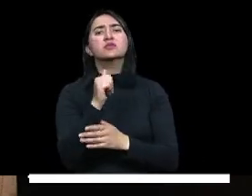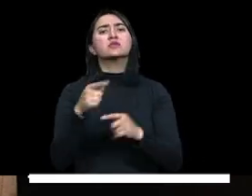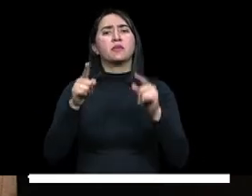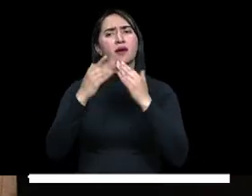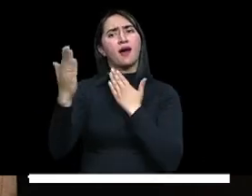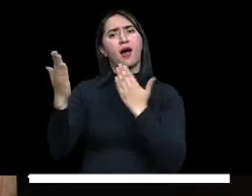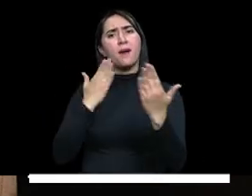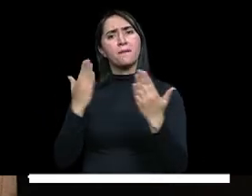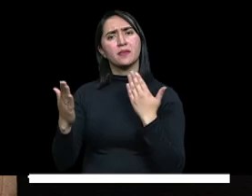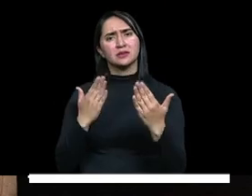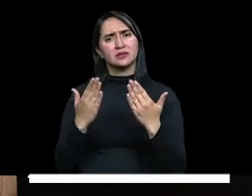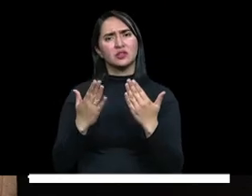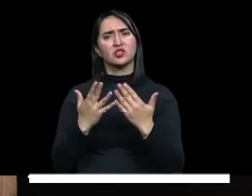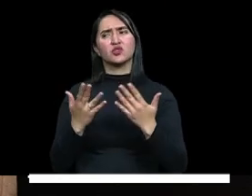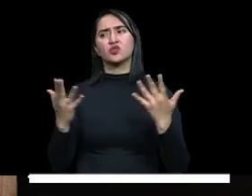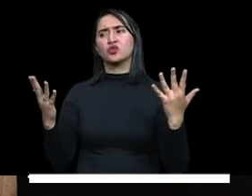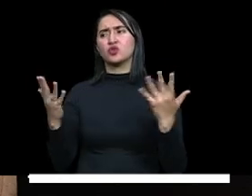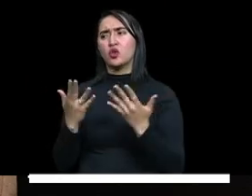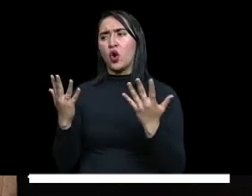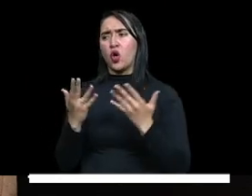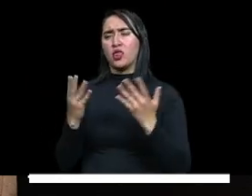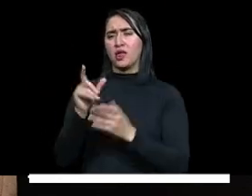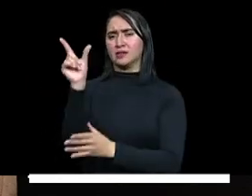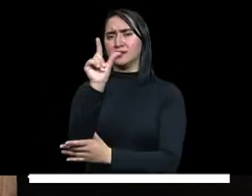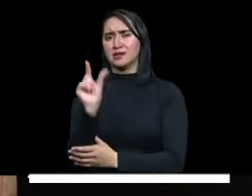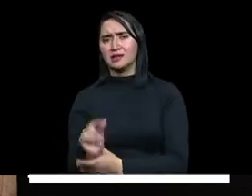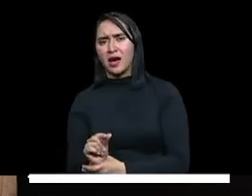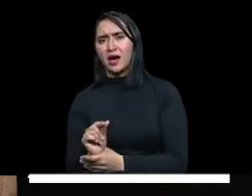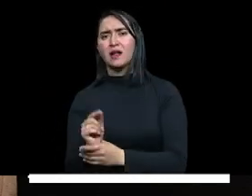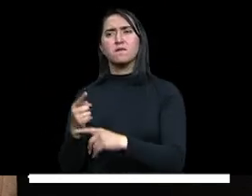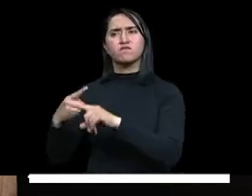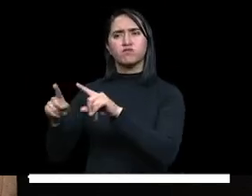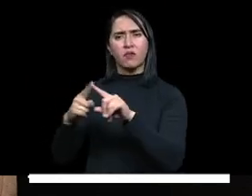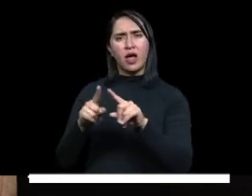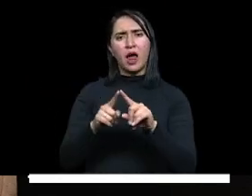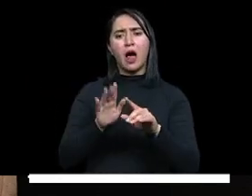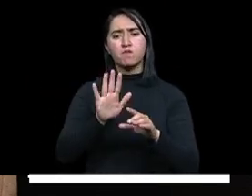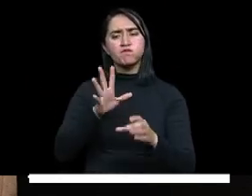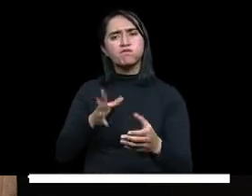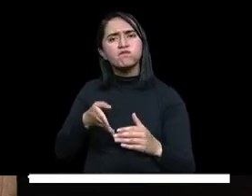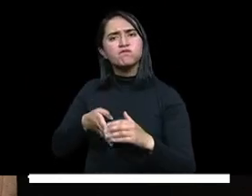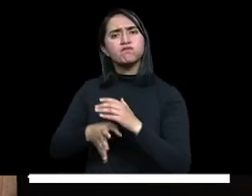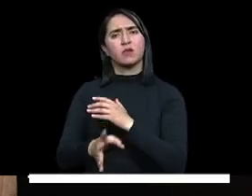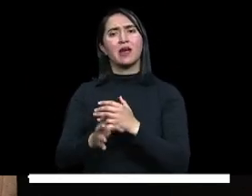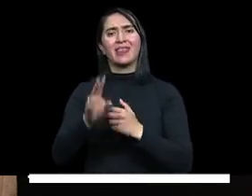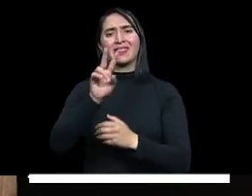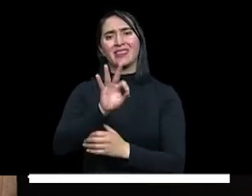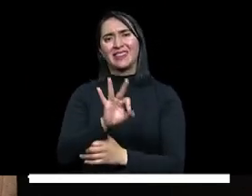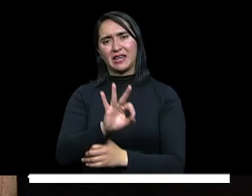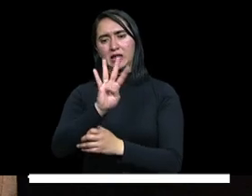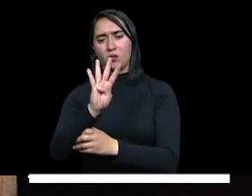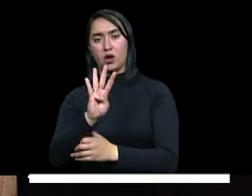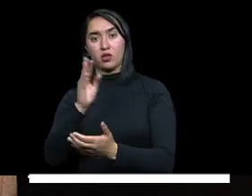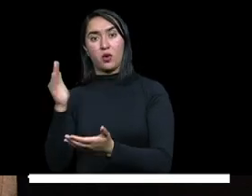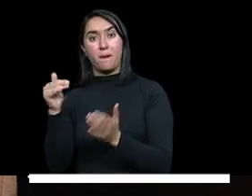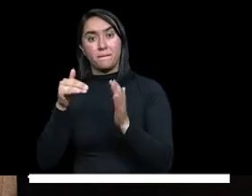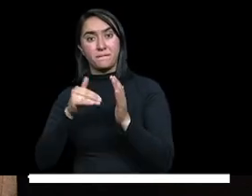departamentos de Nariño, de Cesar, de Bichada, con una inversión de 34 mil millones de pesos.